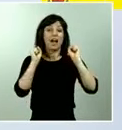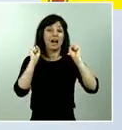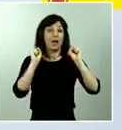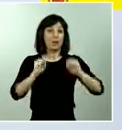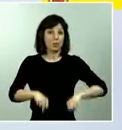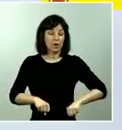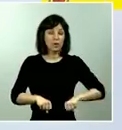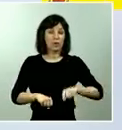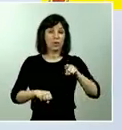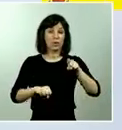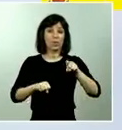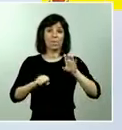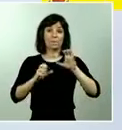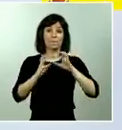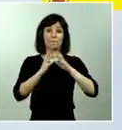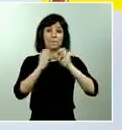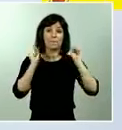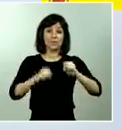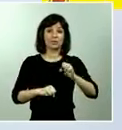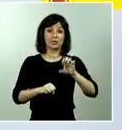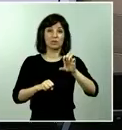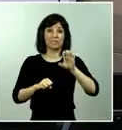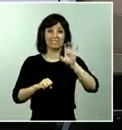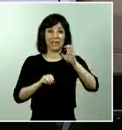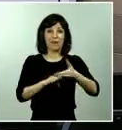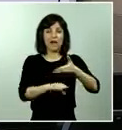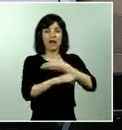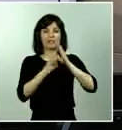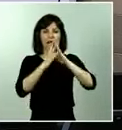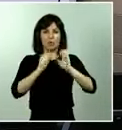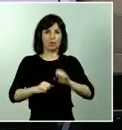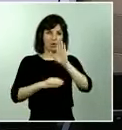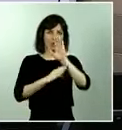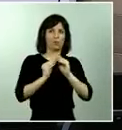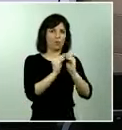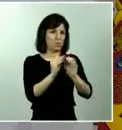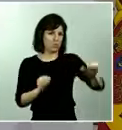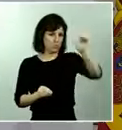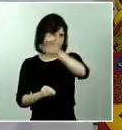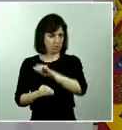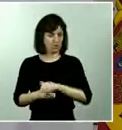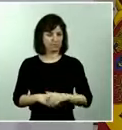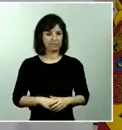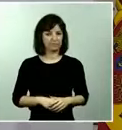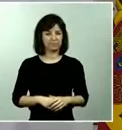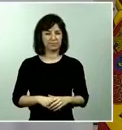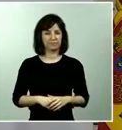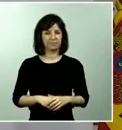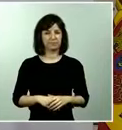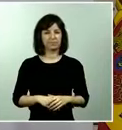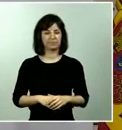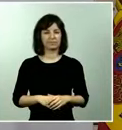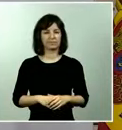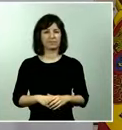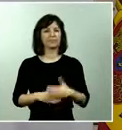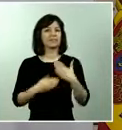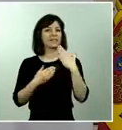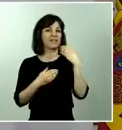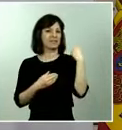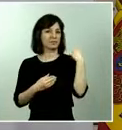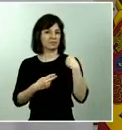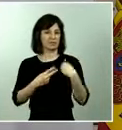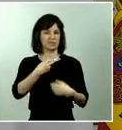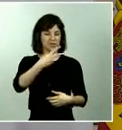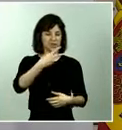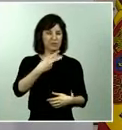pacto de estado muchas gracias Alberto por sus dos por tus dos preguntas en referencia a la